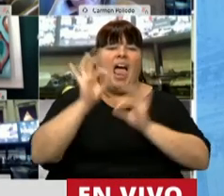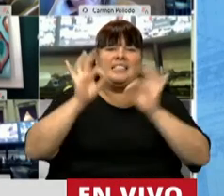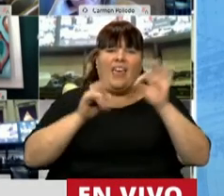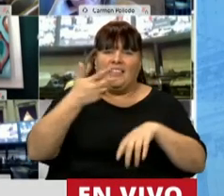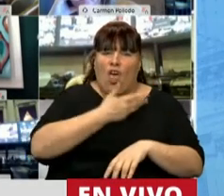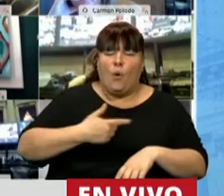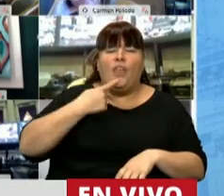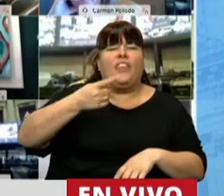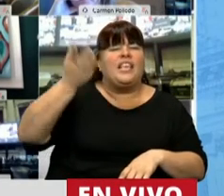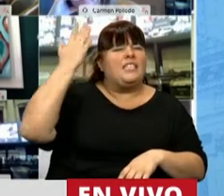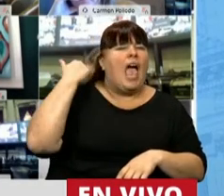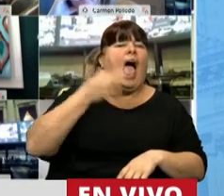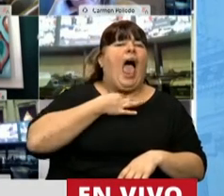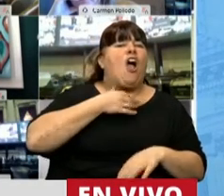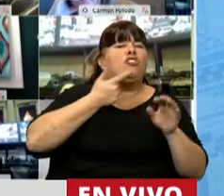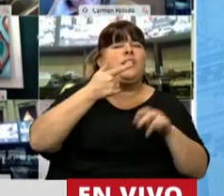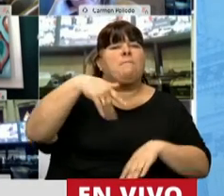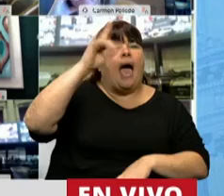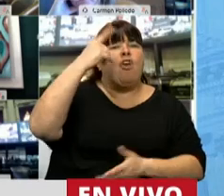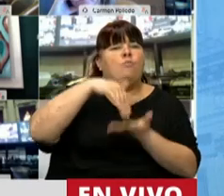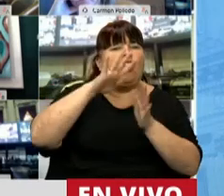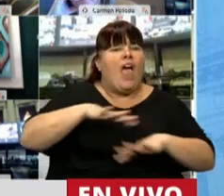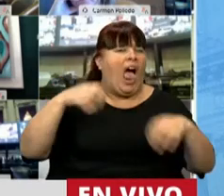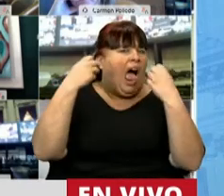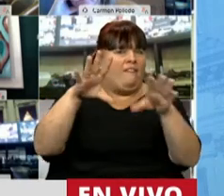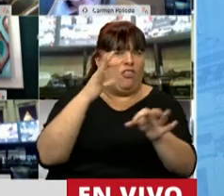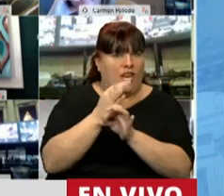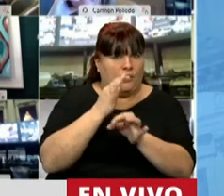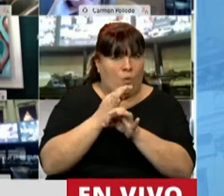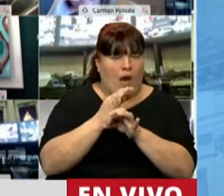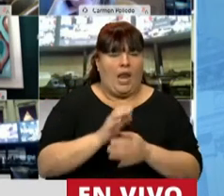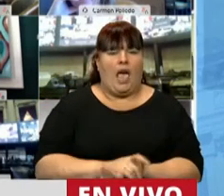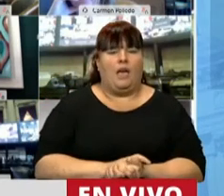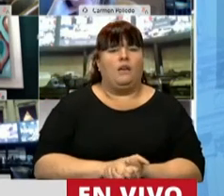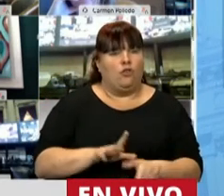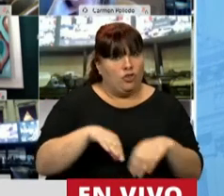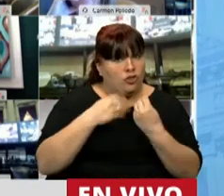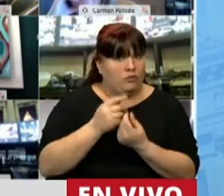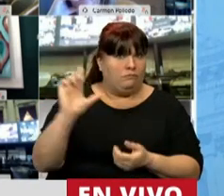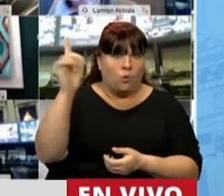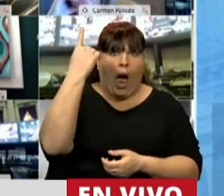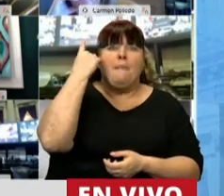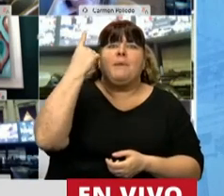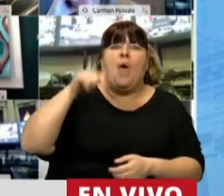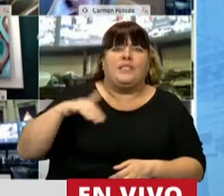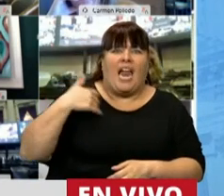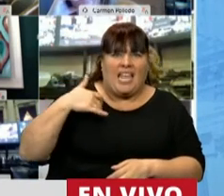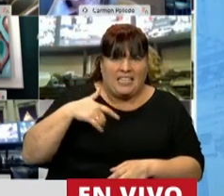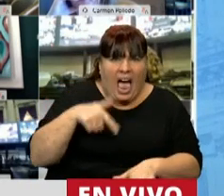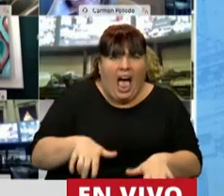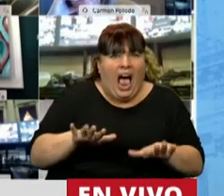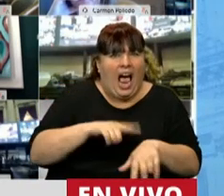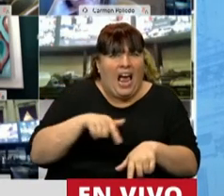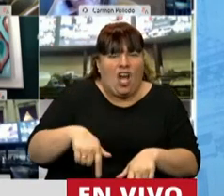oficiales hablaban allá por agosto de más de un millón de chicos que habían abandonado la escuela. Un número inédito para la Argentina. A esta